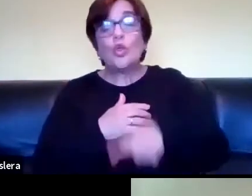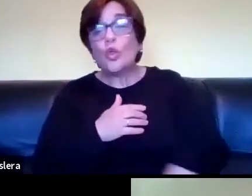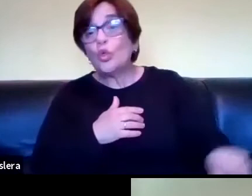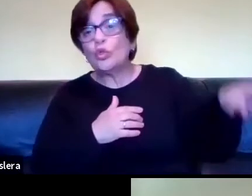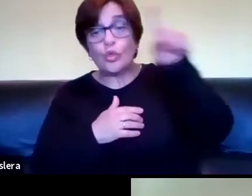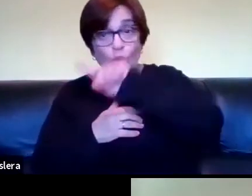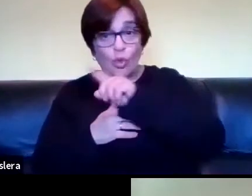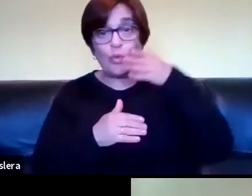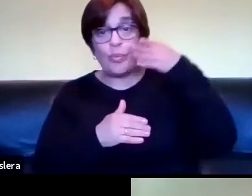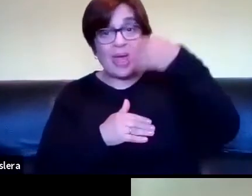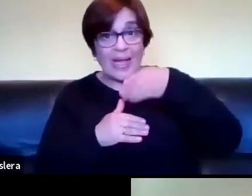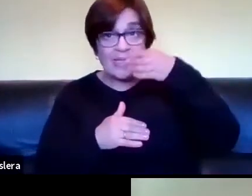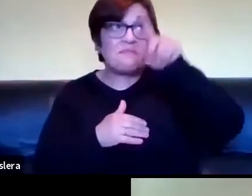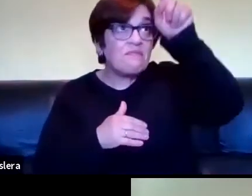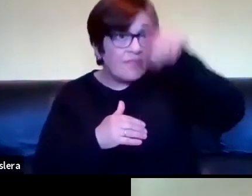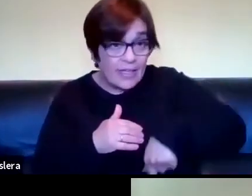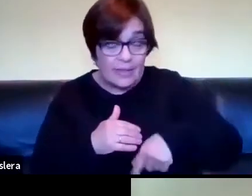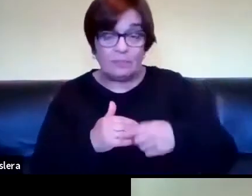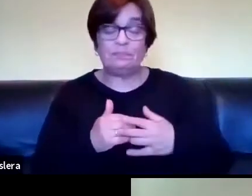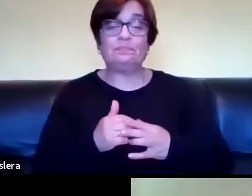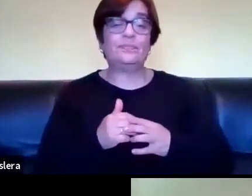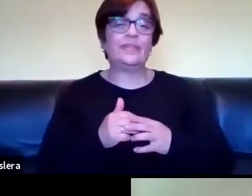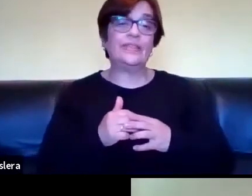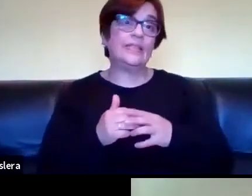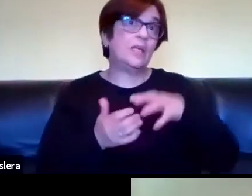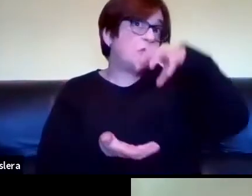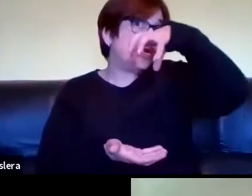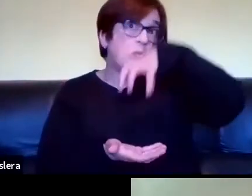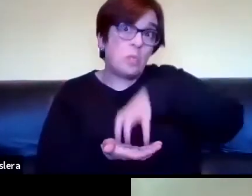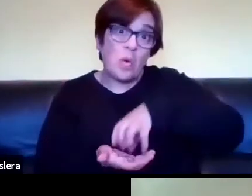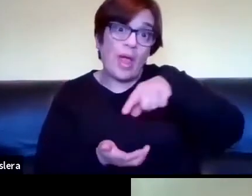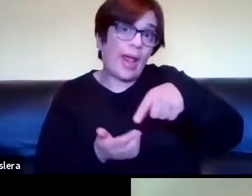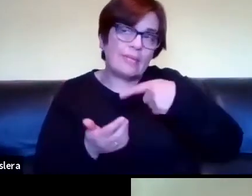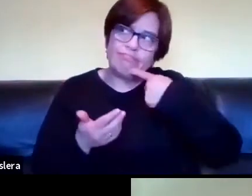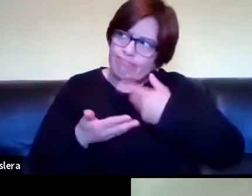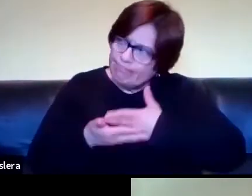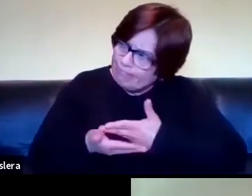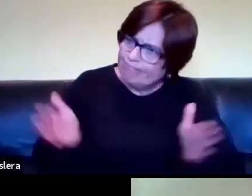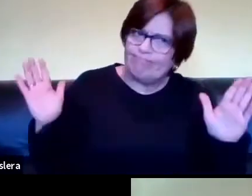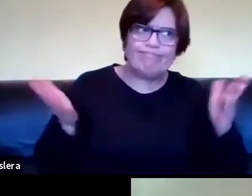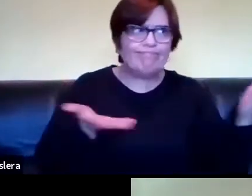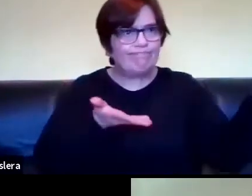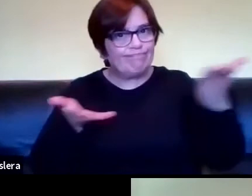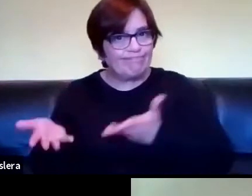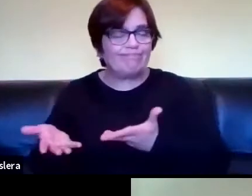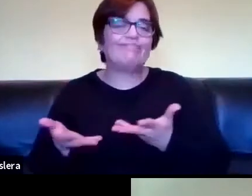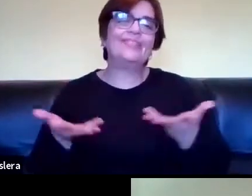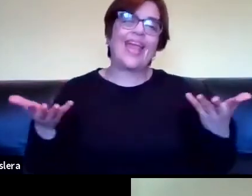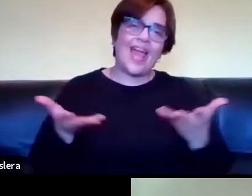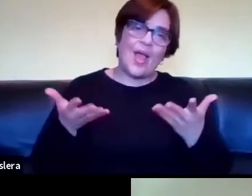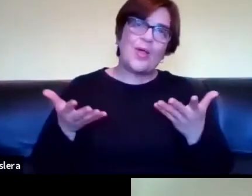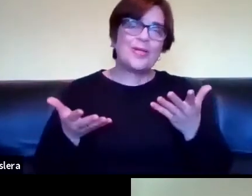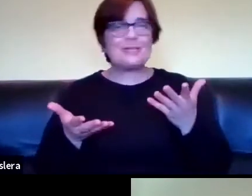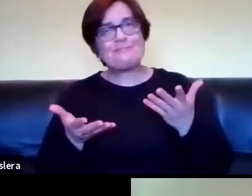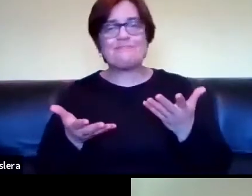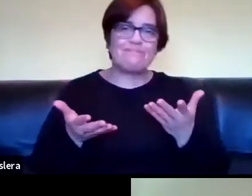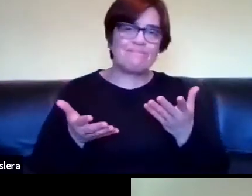a participar acercarse este es un centro de puertas abiertas ahora unas puertas